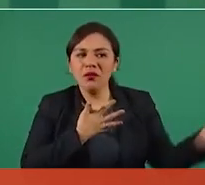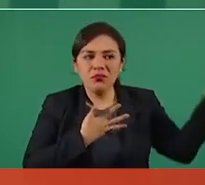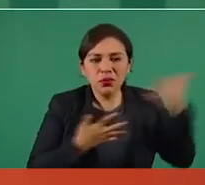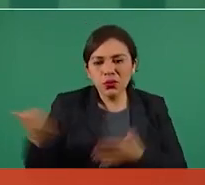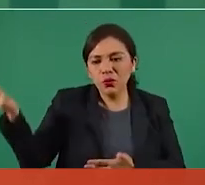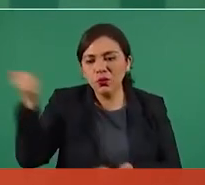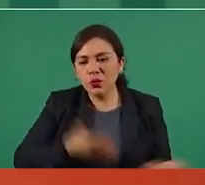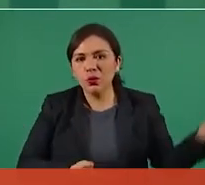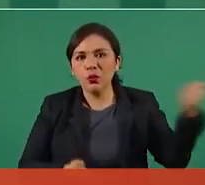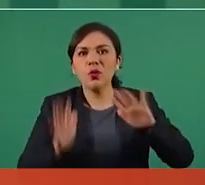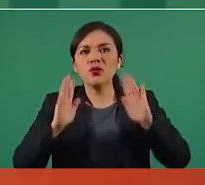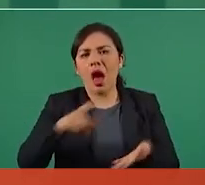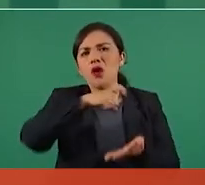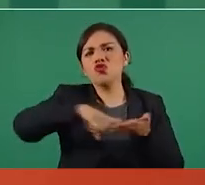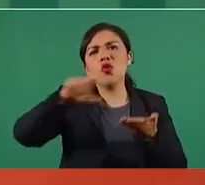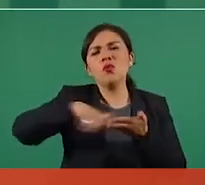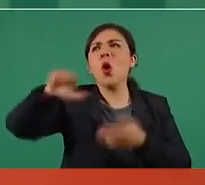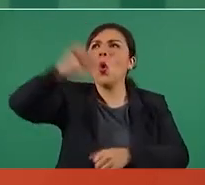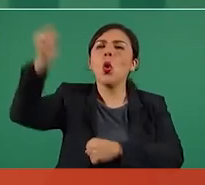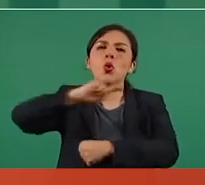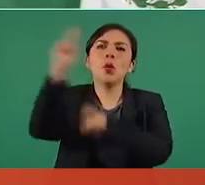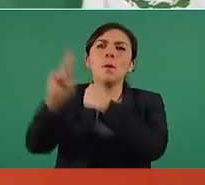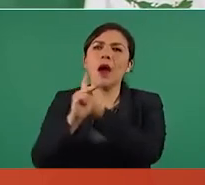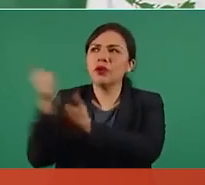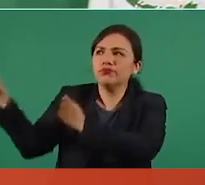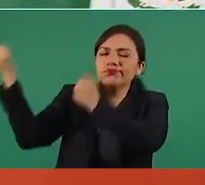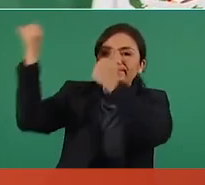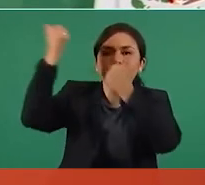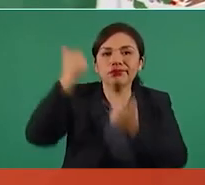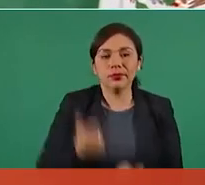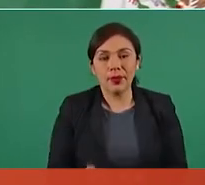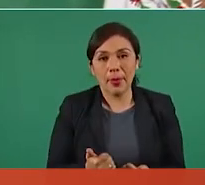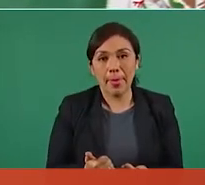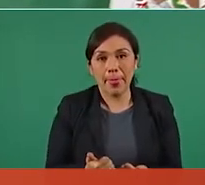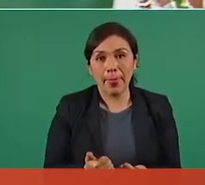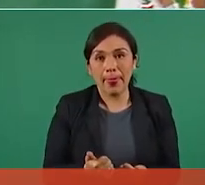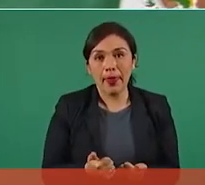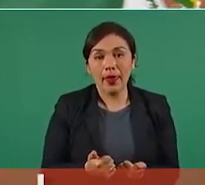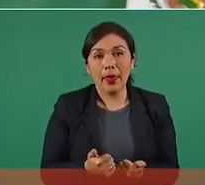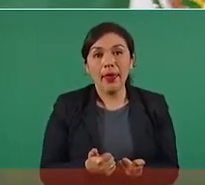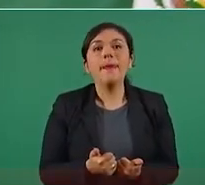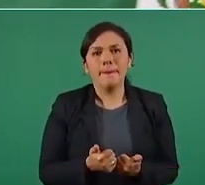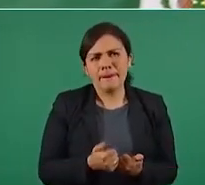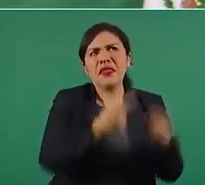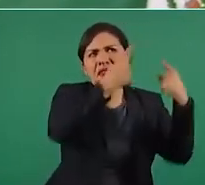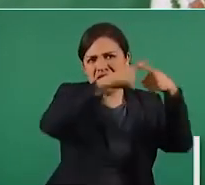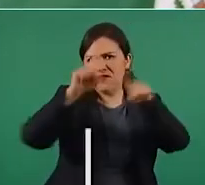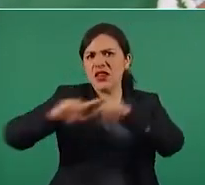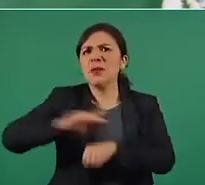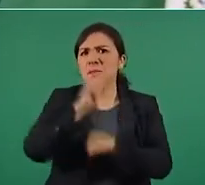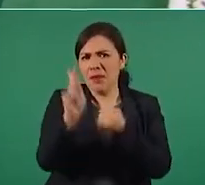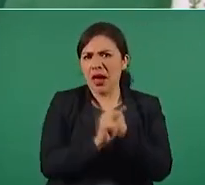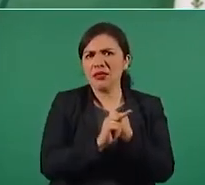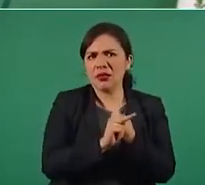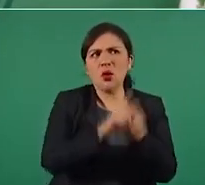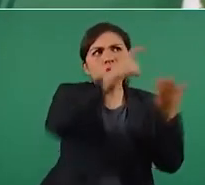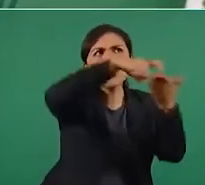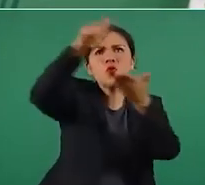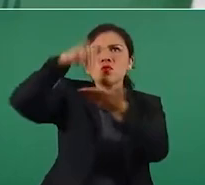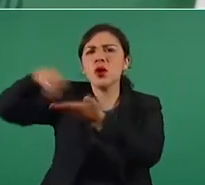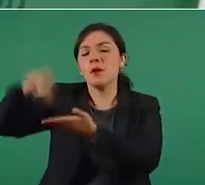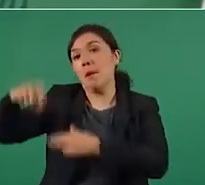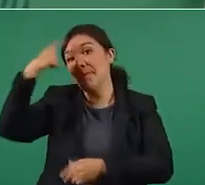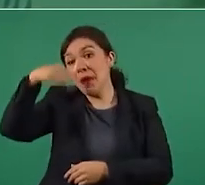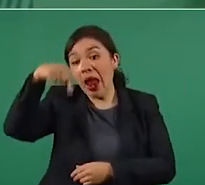compraron en el extranjero, en varios países, para que no